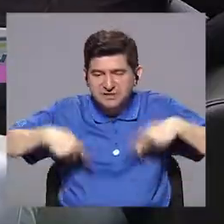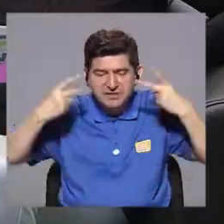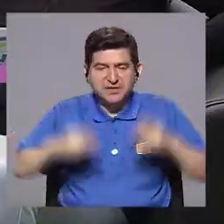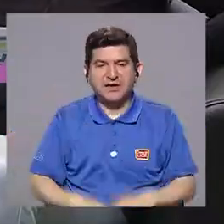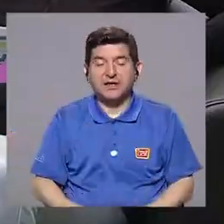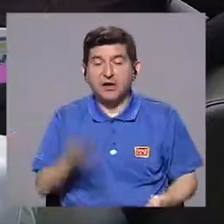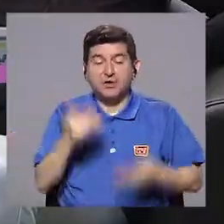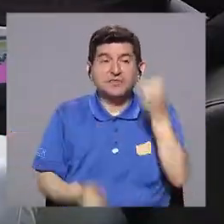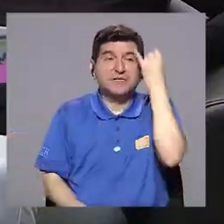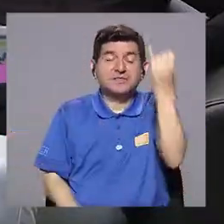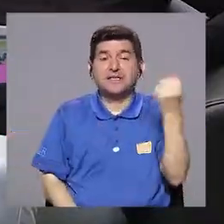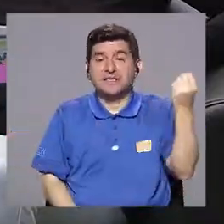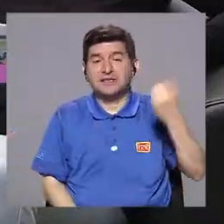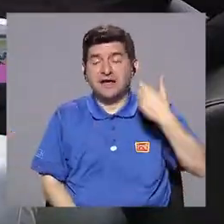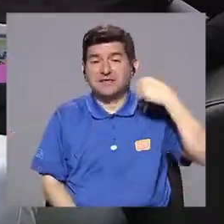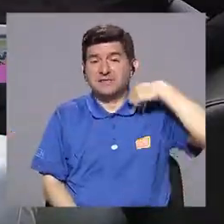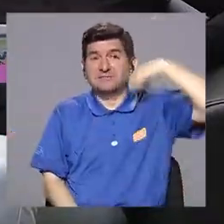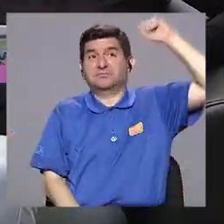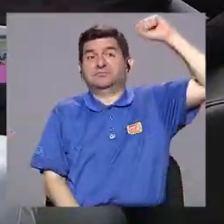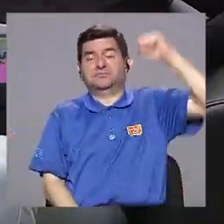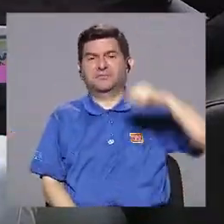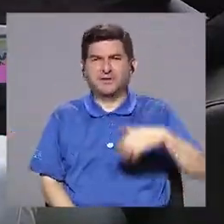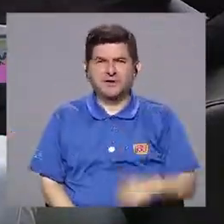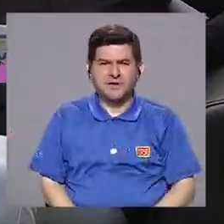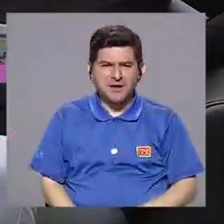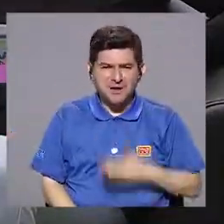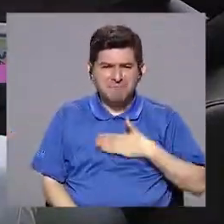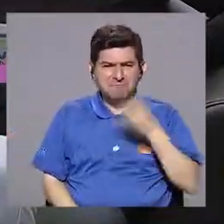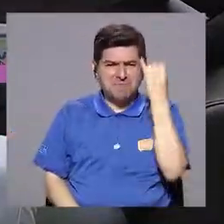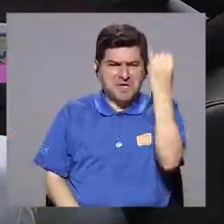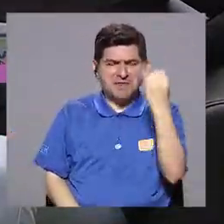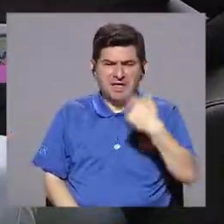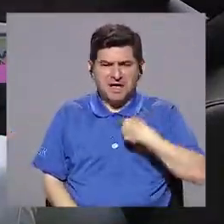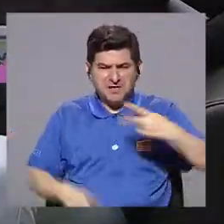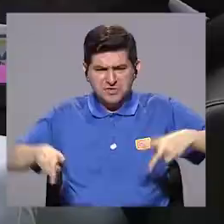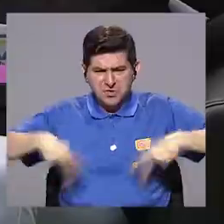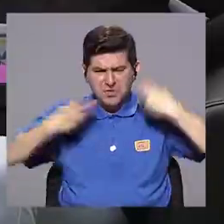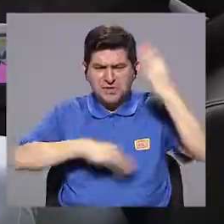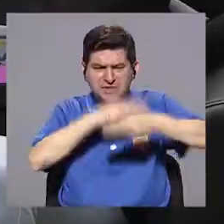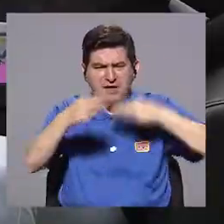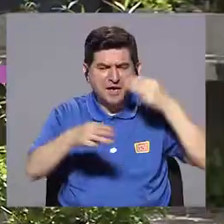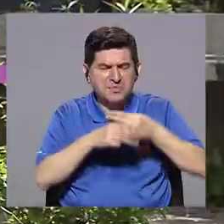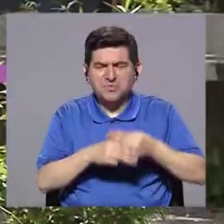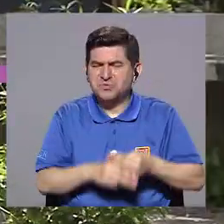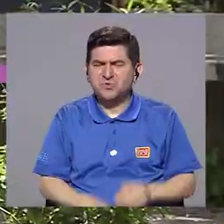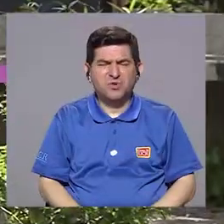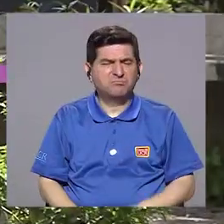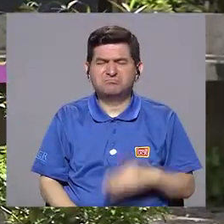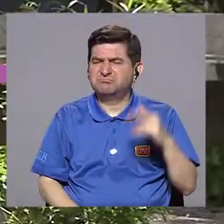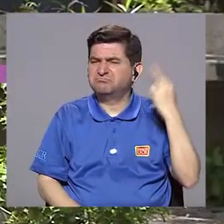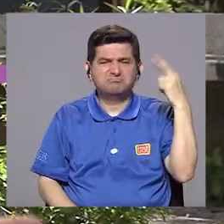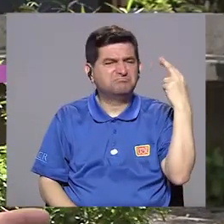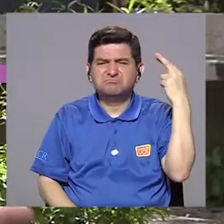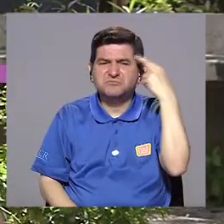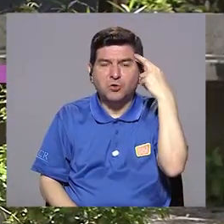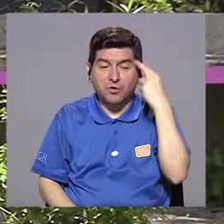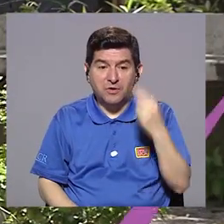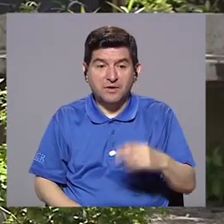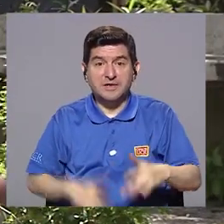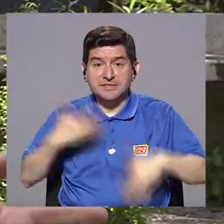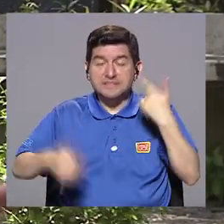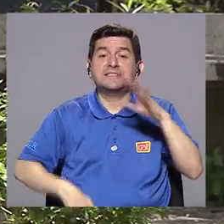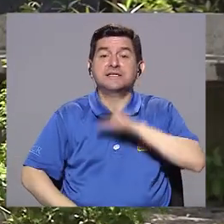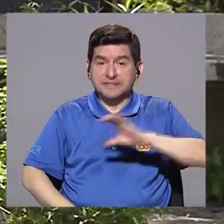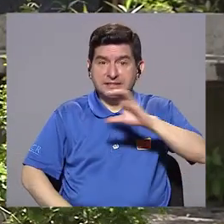una ideación suicida. Empiezo a pensar que mi sentido en el mundo no tiene sentido. Y ese es el síntoma